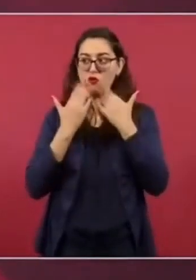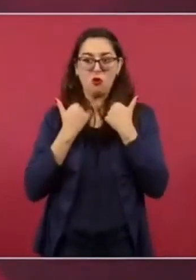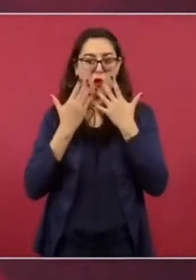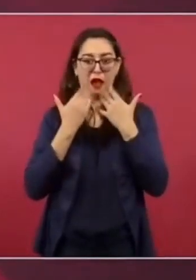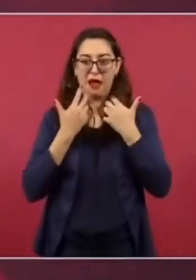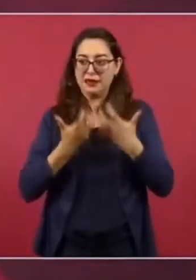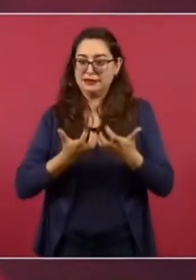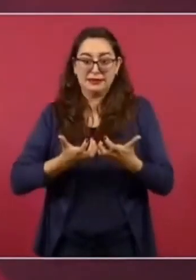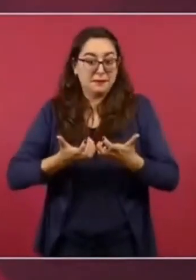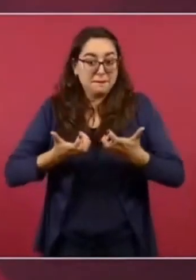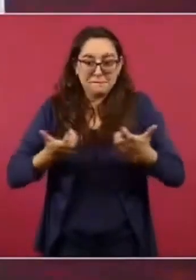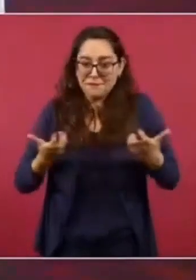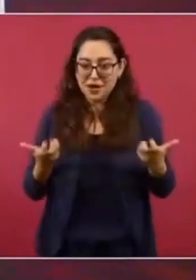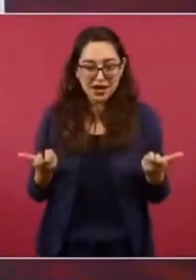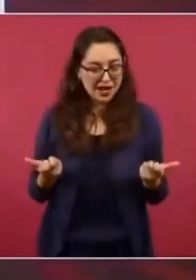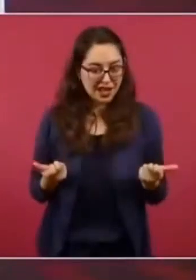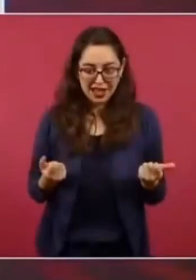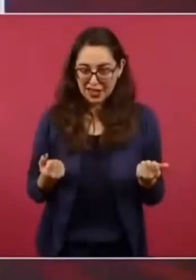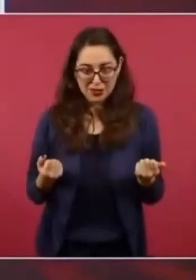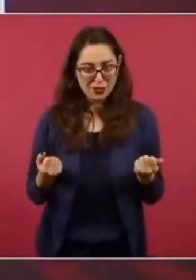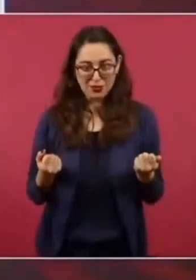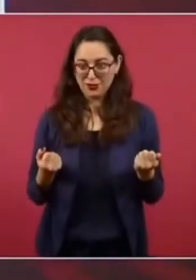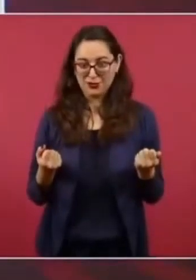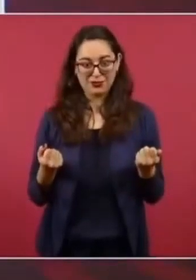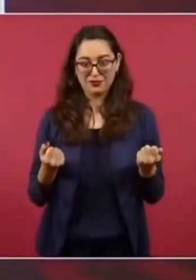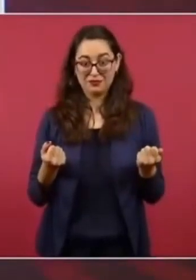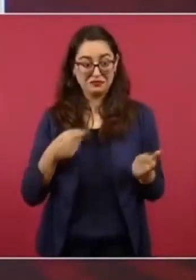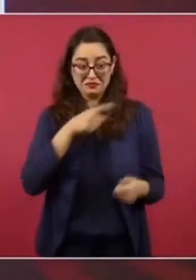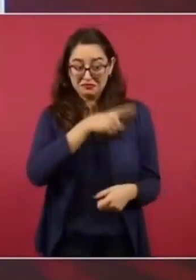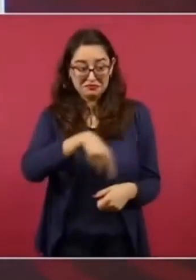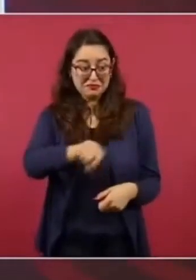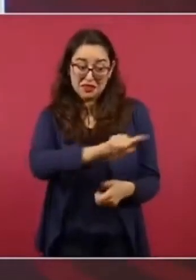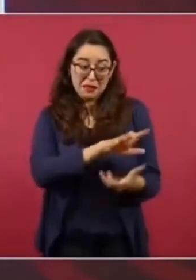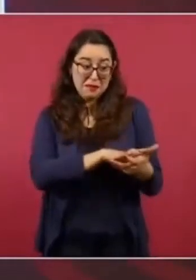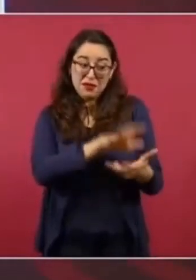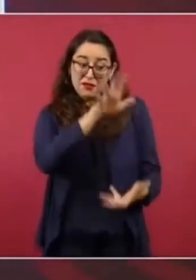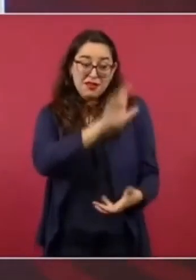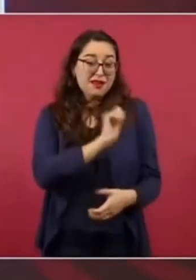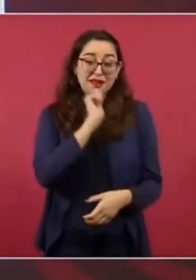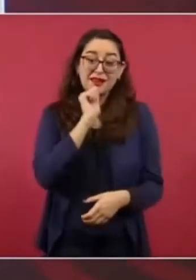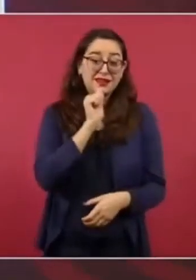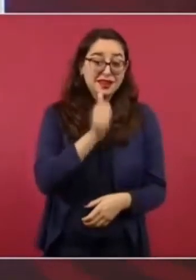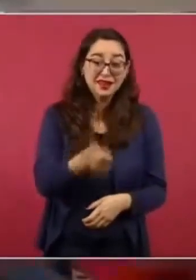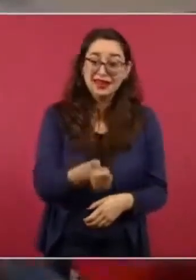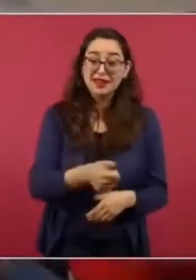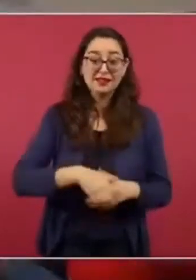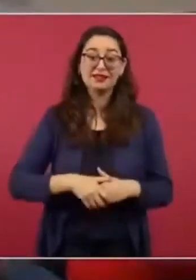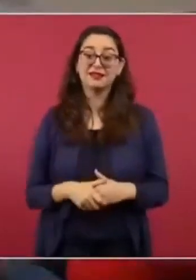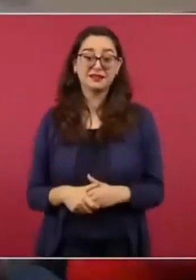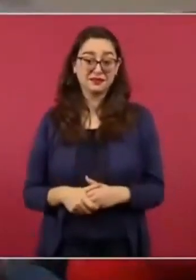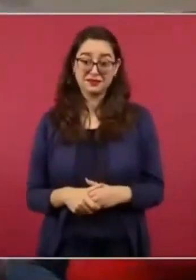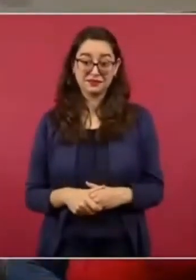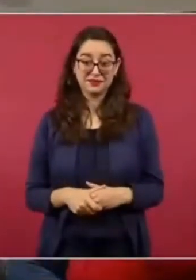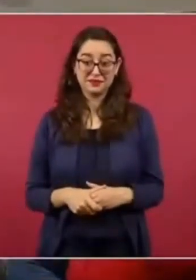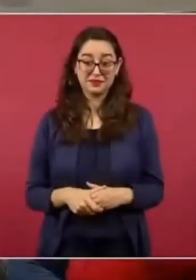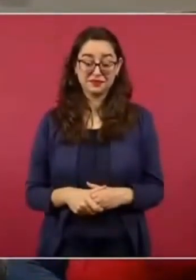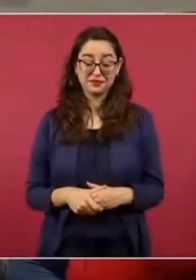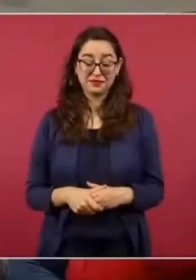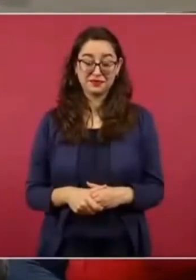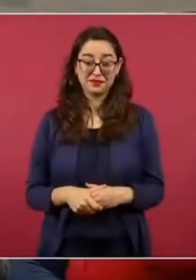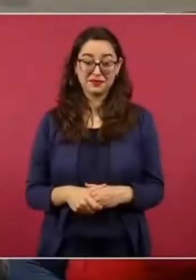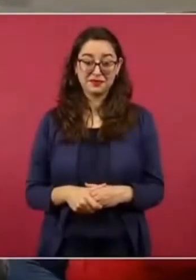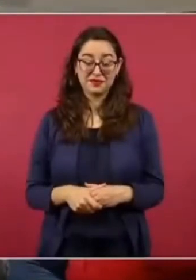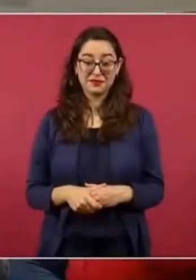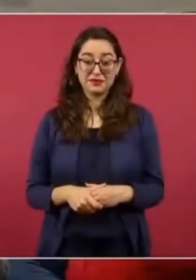No, no son mayoritarios. También como la